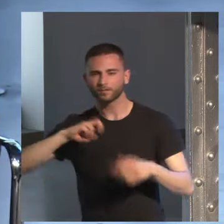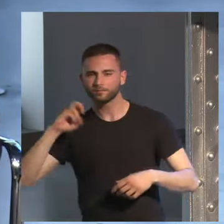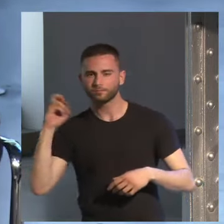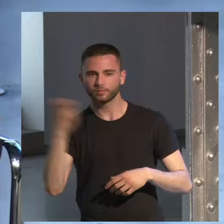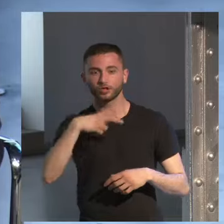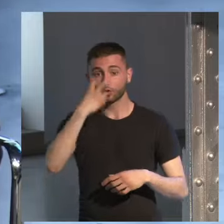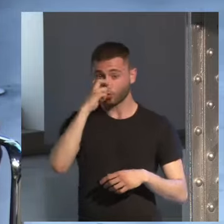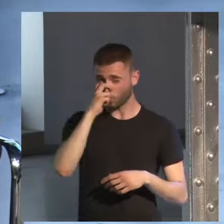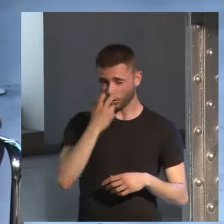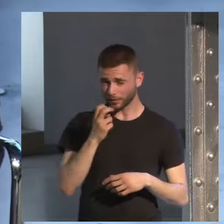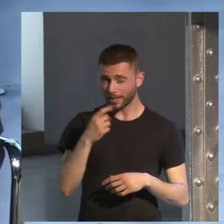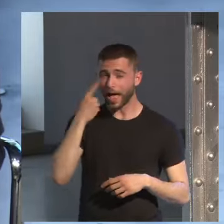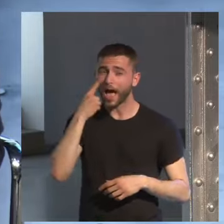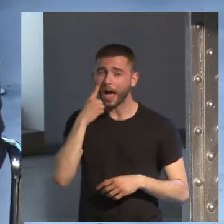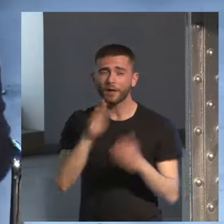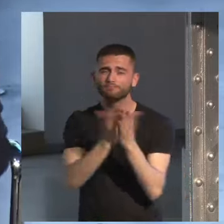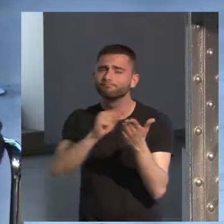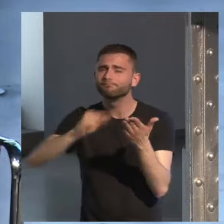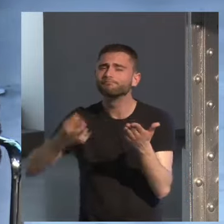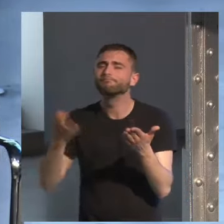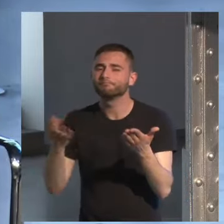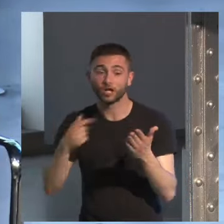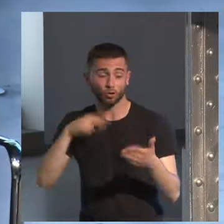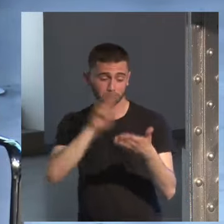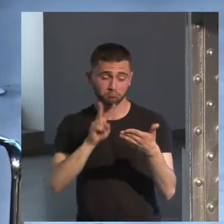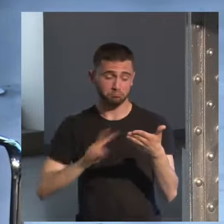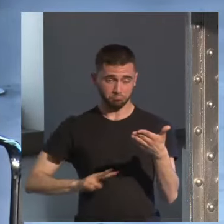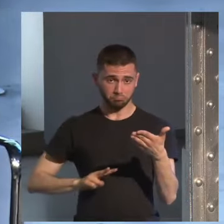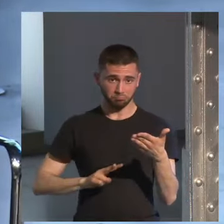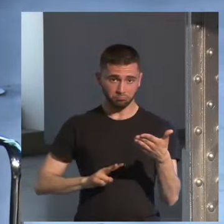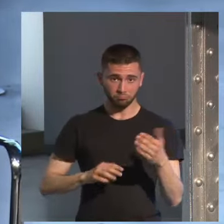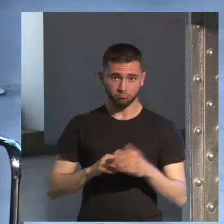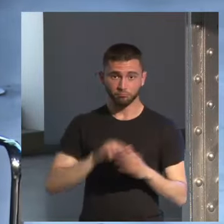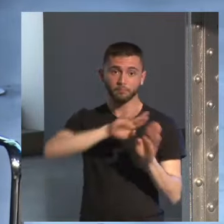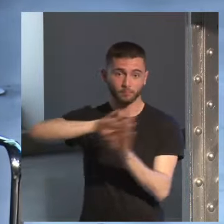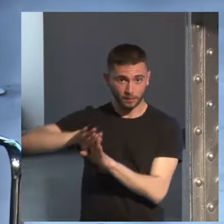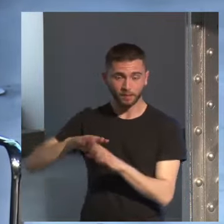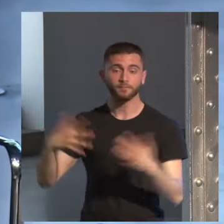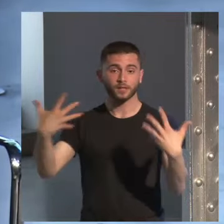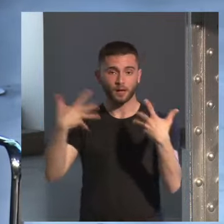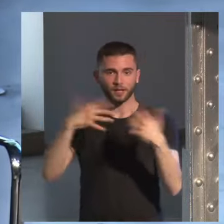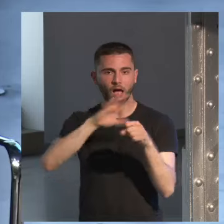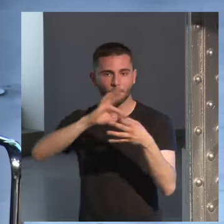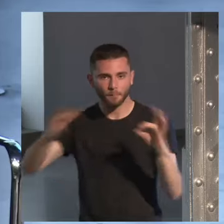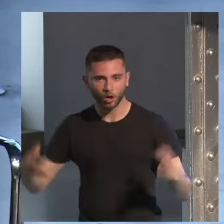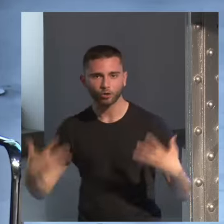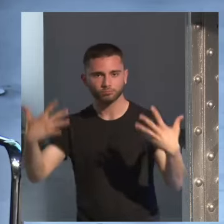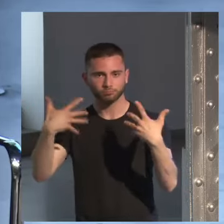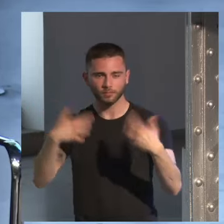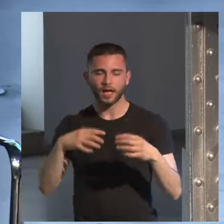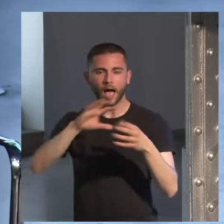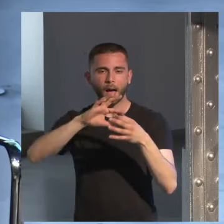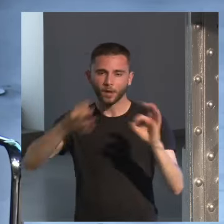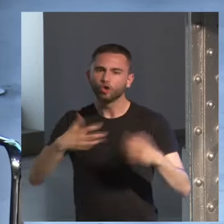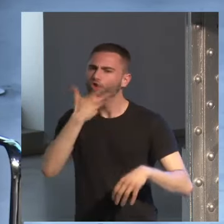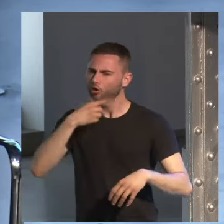mucha curiosidad por saber que escribía y lo estoy leyendo por otra parte me dejo aconsejar por amigos a los que conozco bien